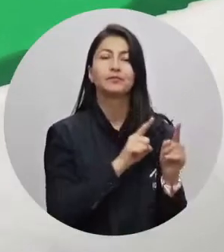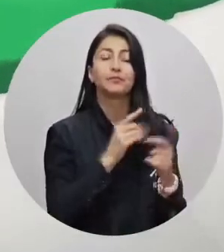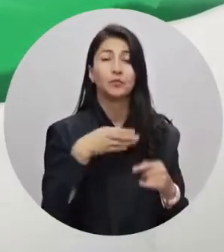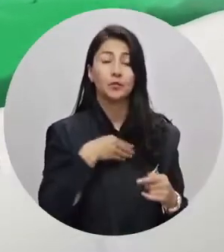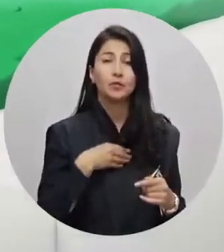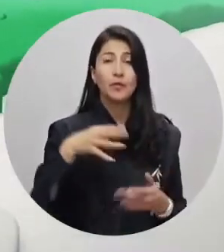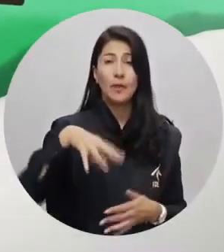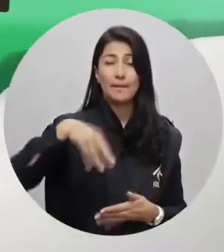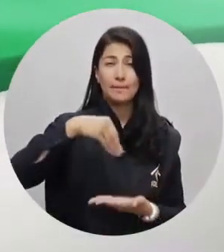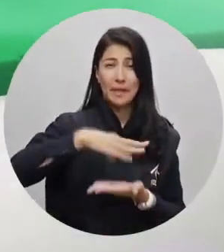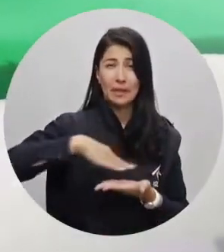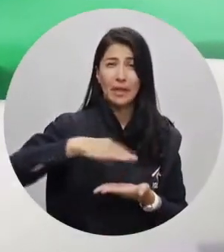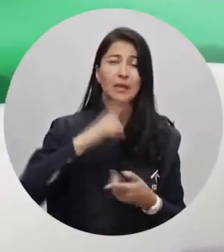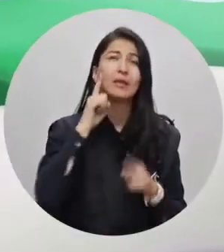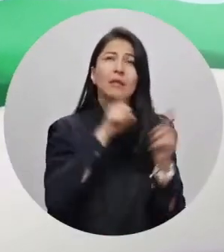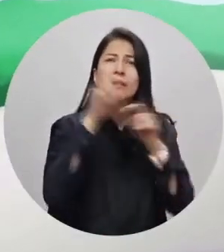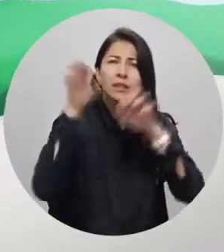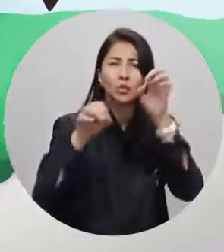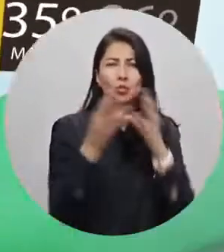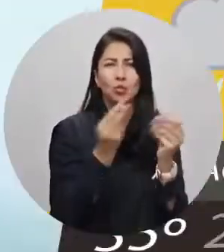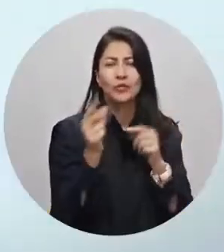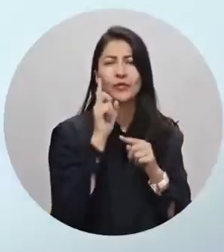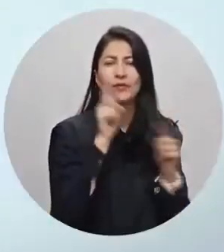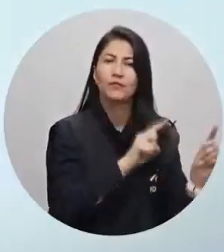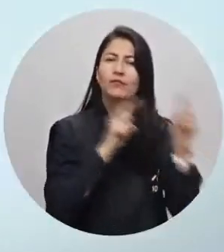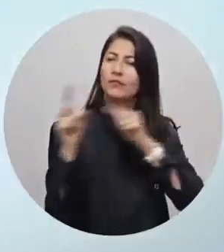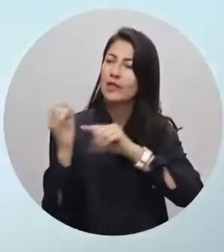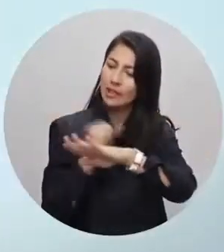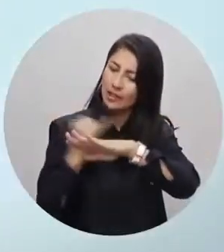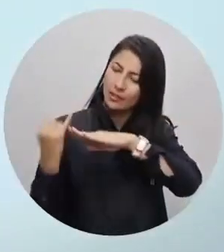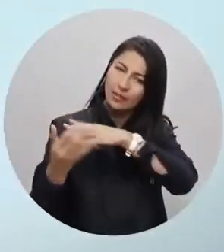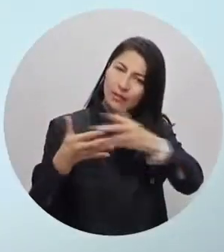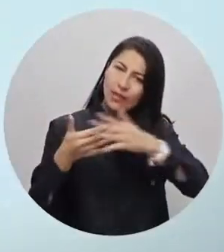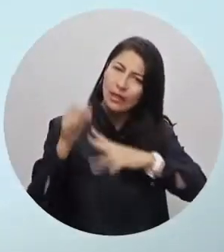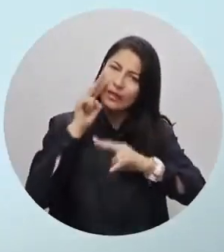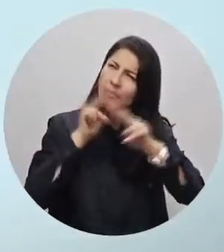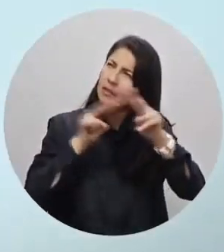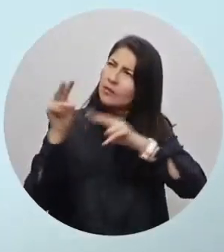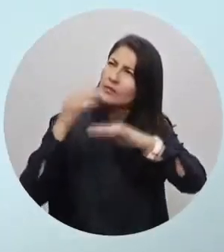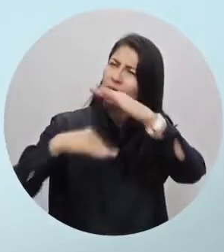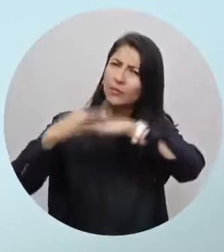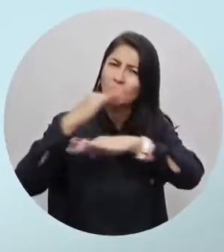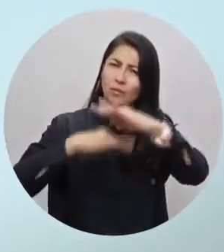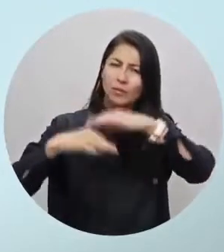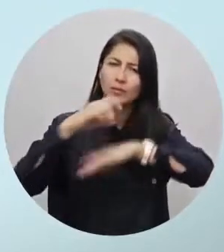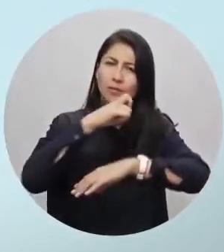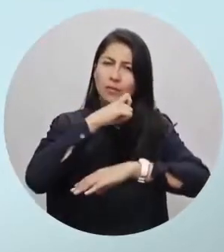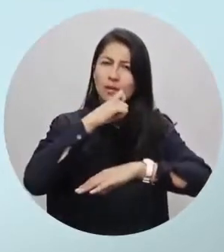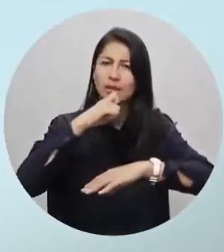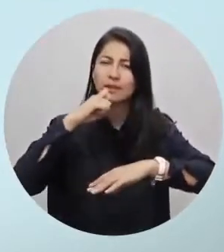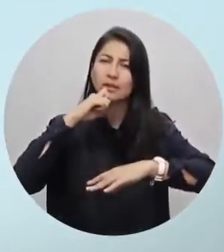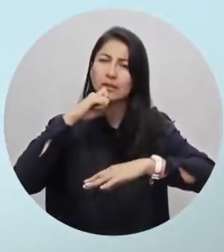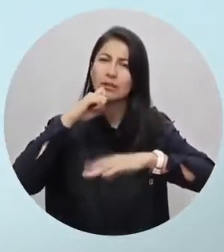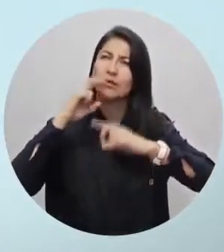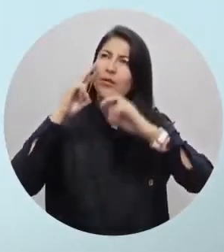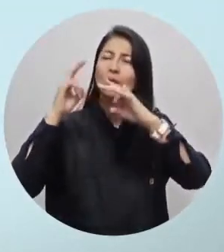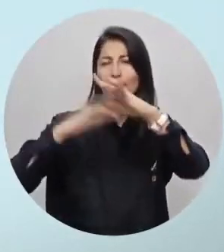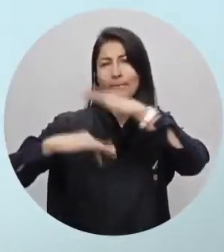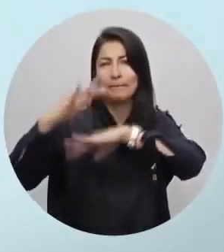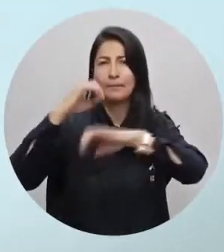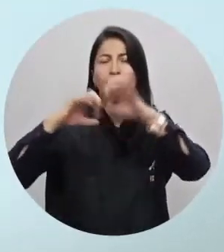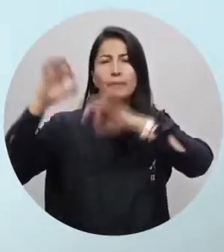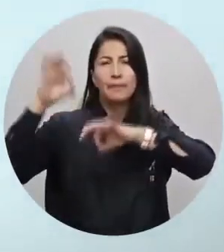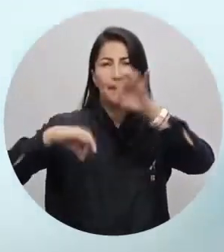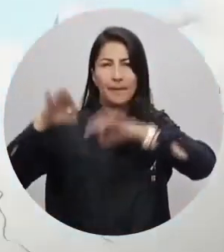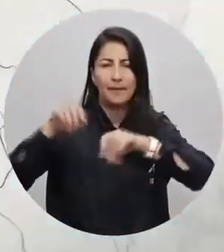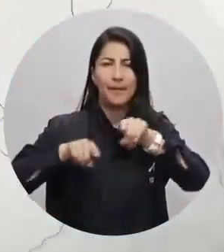En sectores de Bolívar y Magdalena se presentarán lluvias suaves. El archipiélago de San Andrés y Providencia mantiene unas condiciones de cielo parcialmente